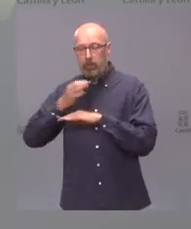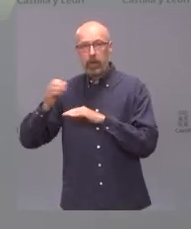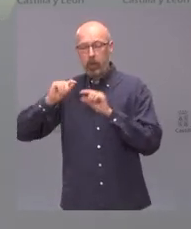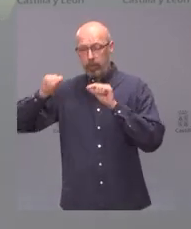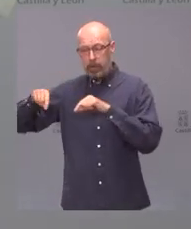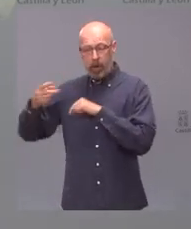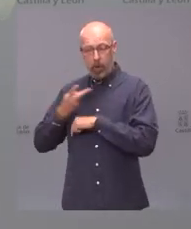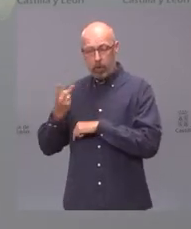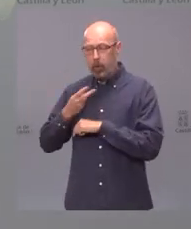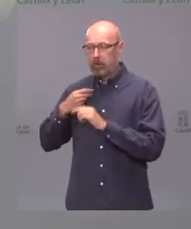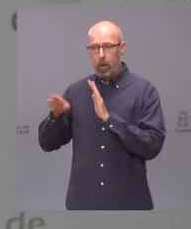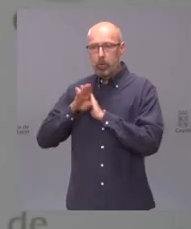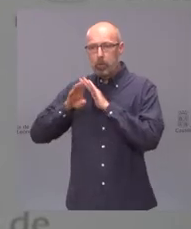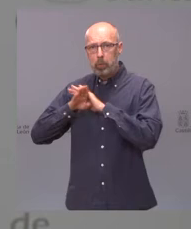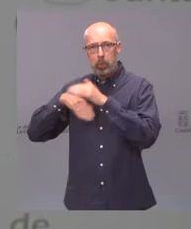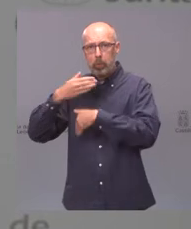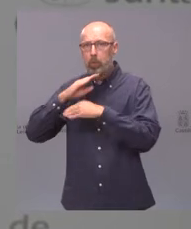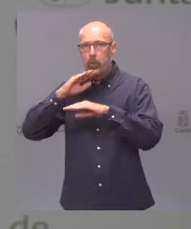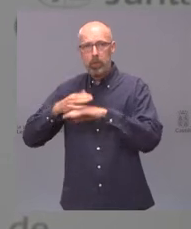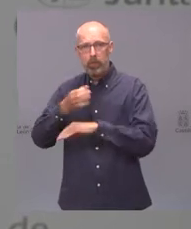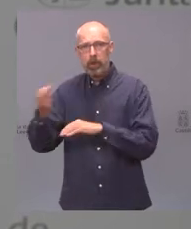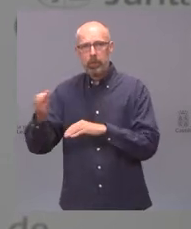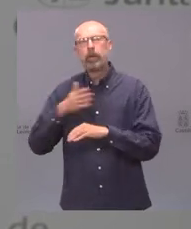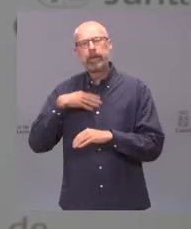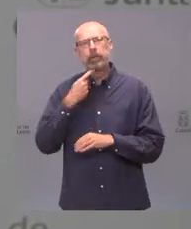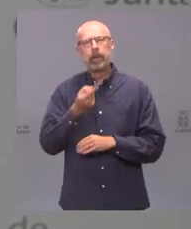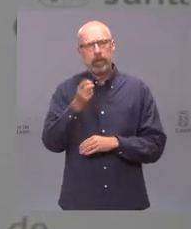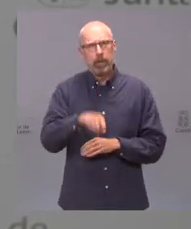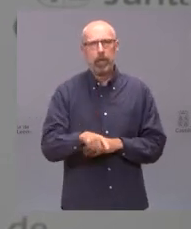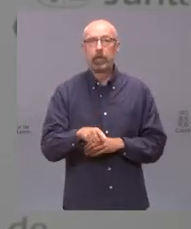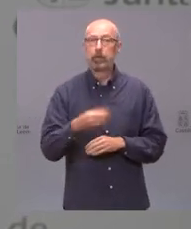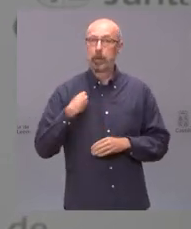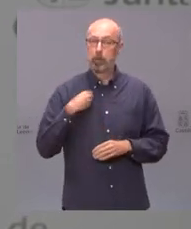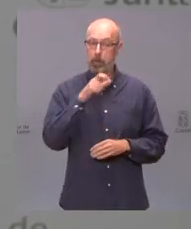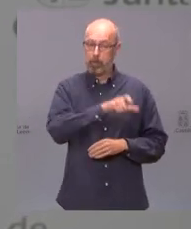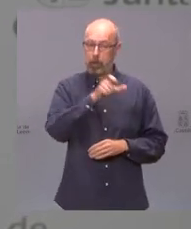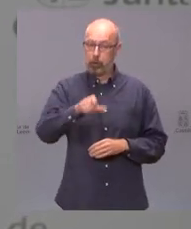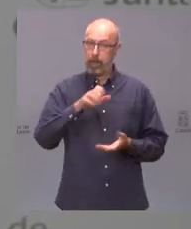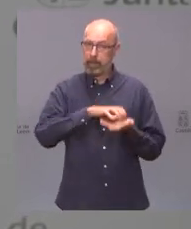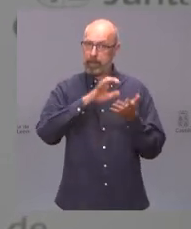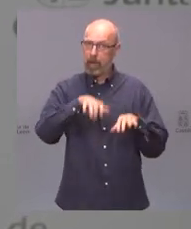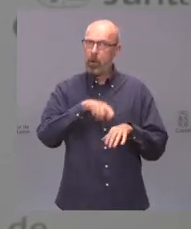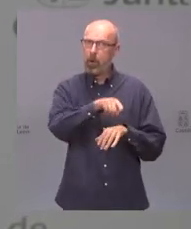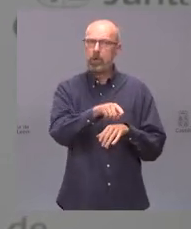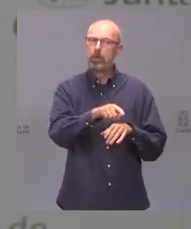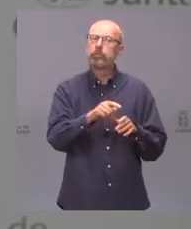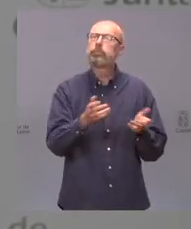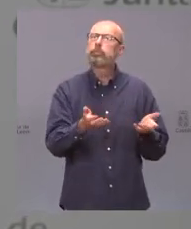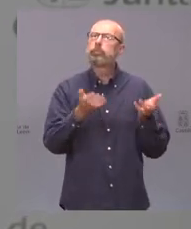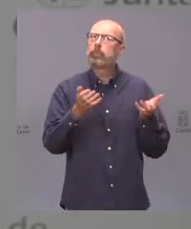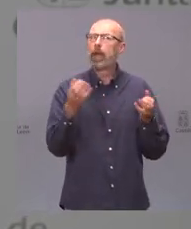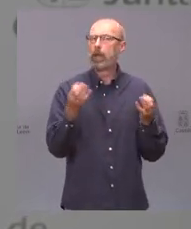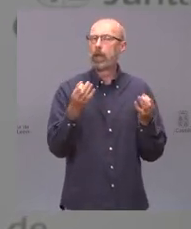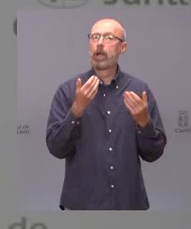partes y yo quiero también destacar que los ciudadanos de Castilla y León se están beneficiando de que los dos